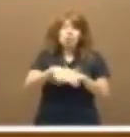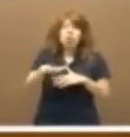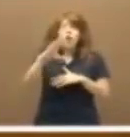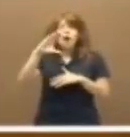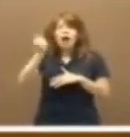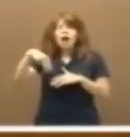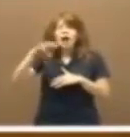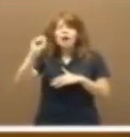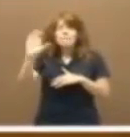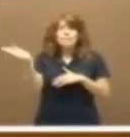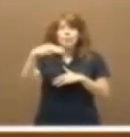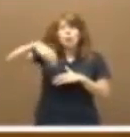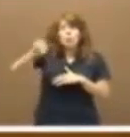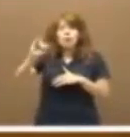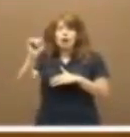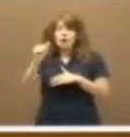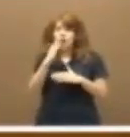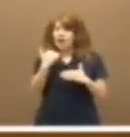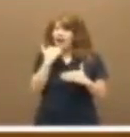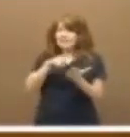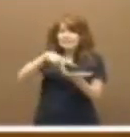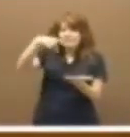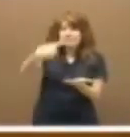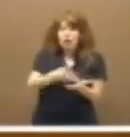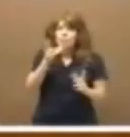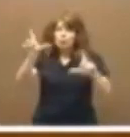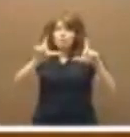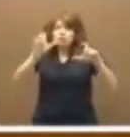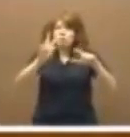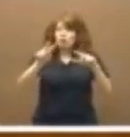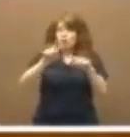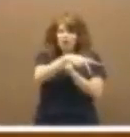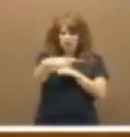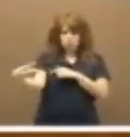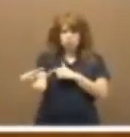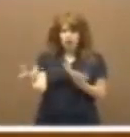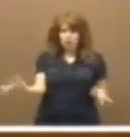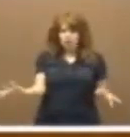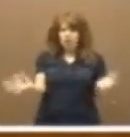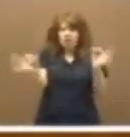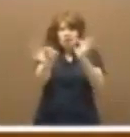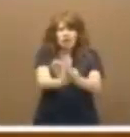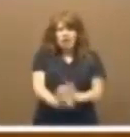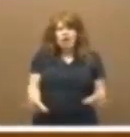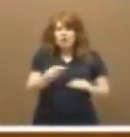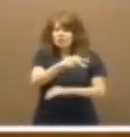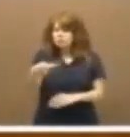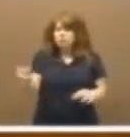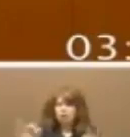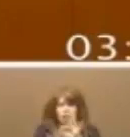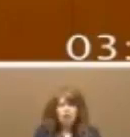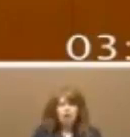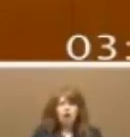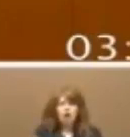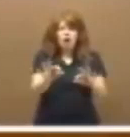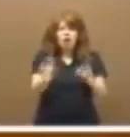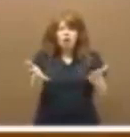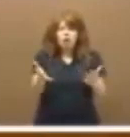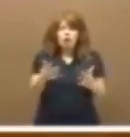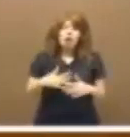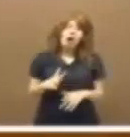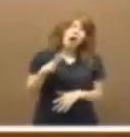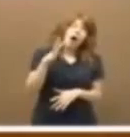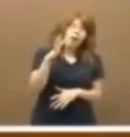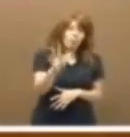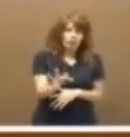lo caen por hacerse la foto. Pero nada de resultados, nada de resultados. Y, para